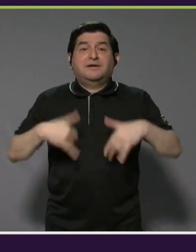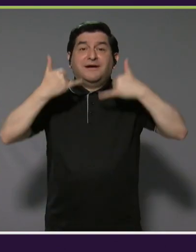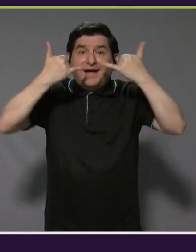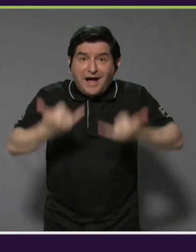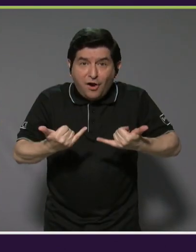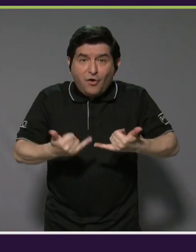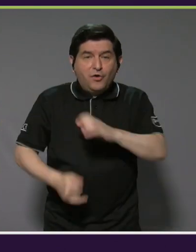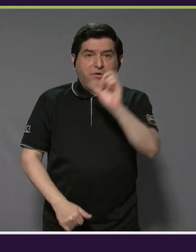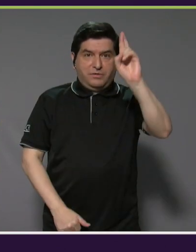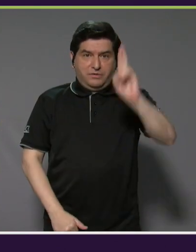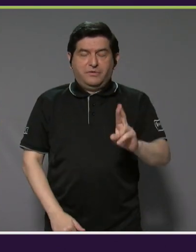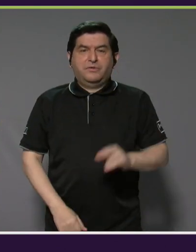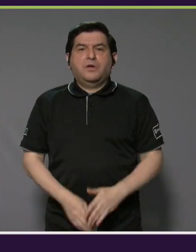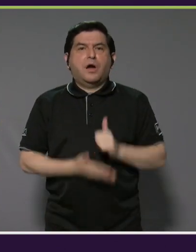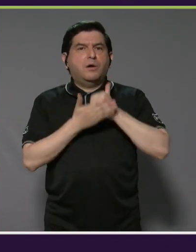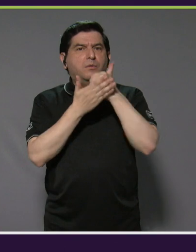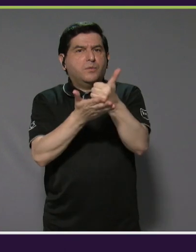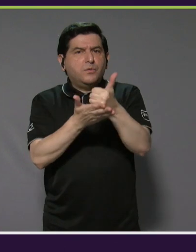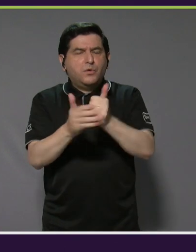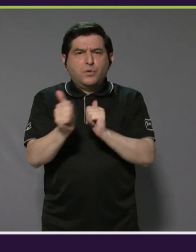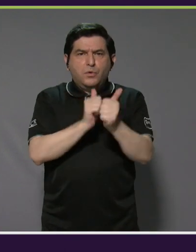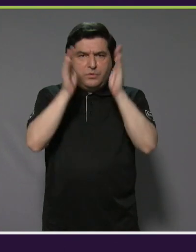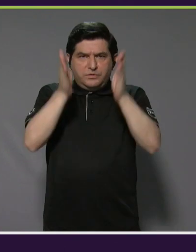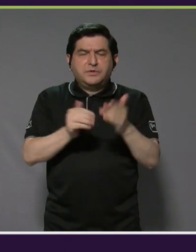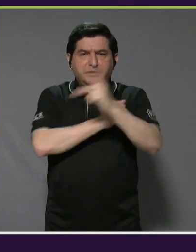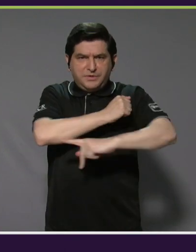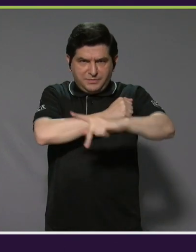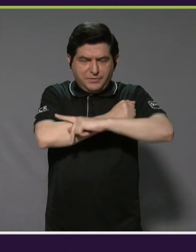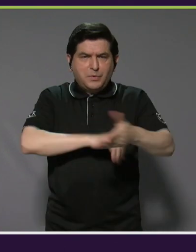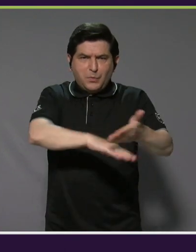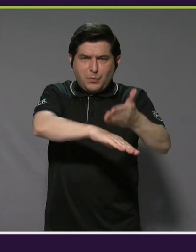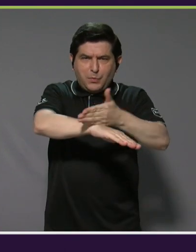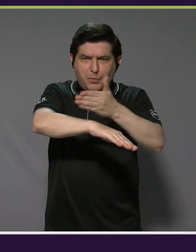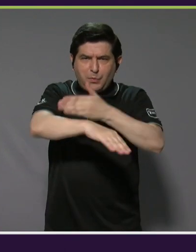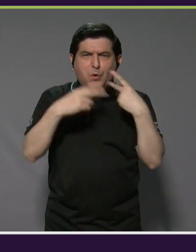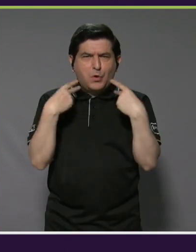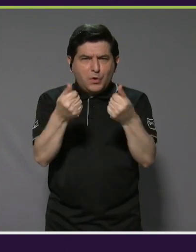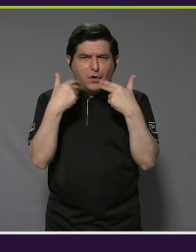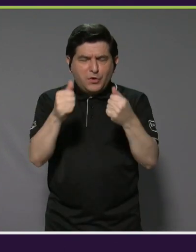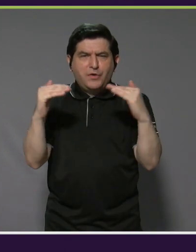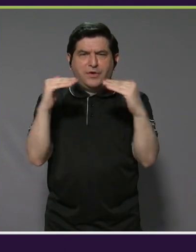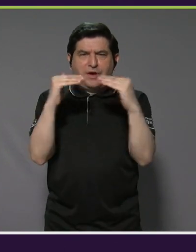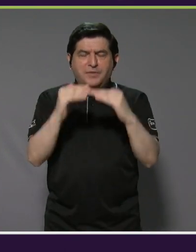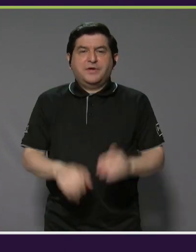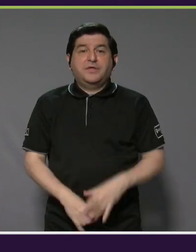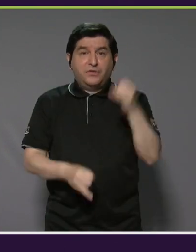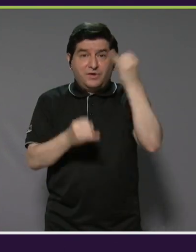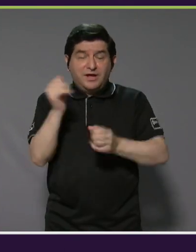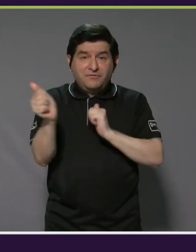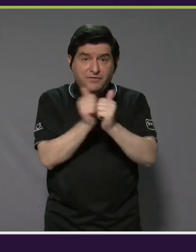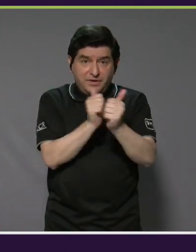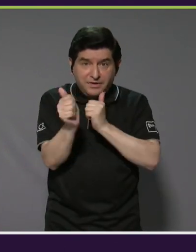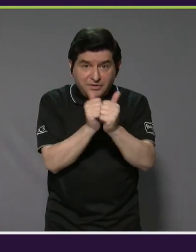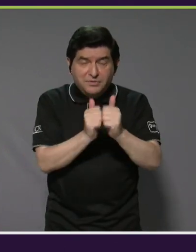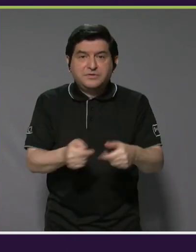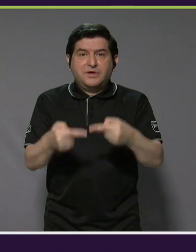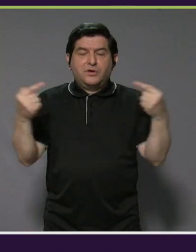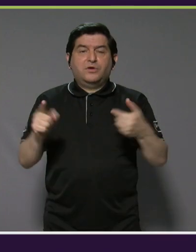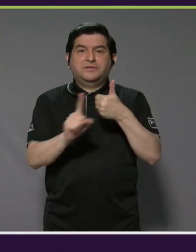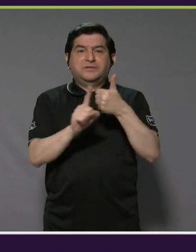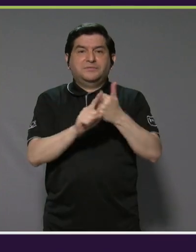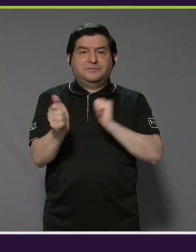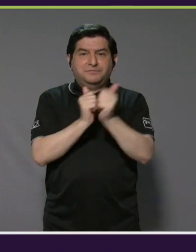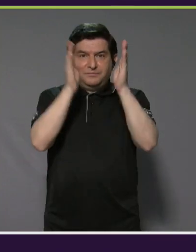acá en Costa Rica, ayuda a que nuestros deportistas del país vayan mejorando mucho más rápido su nivel porque al final están compitiendo contra los mismos